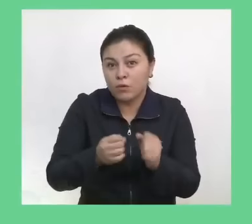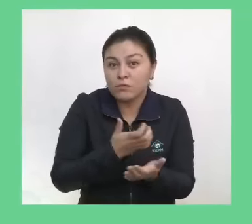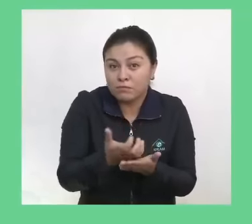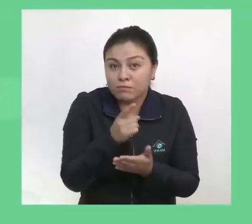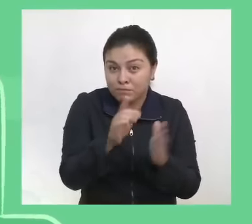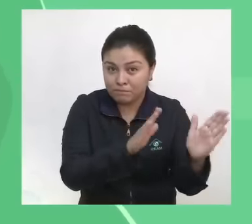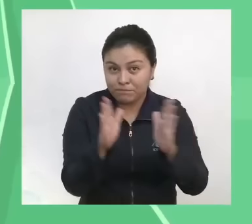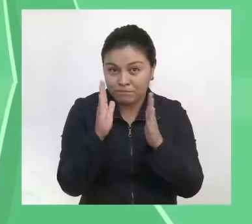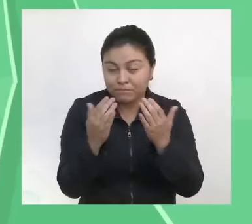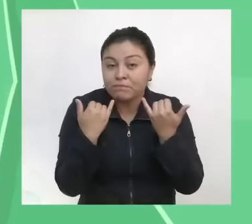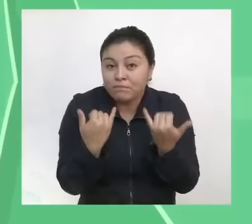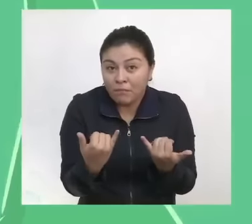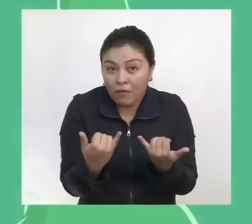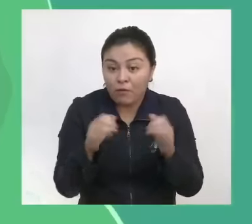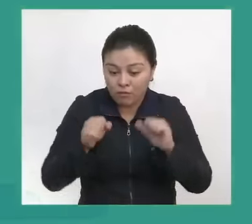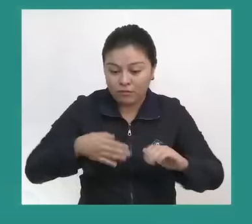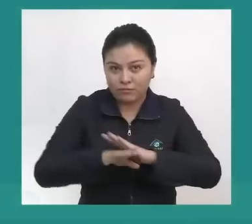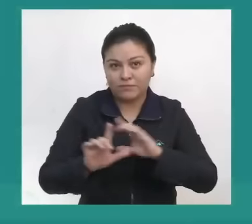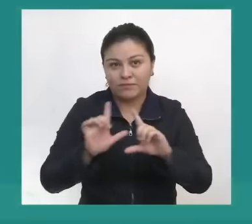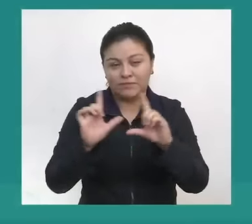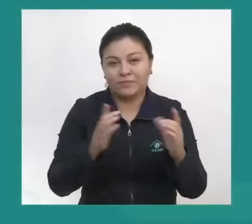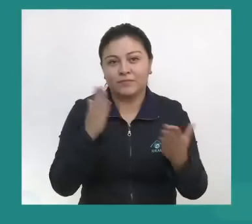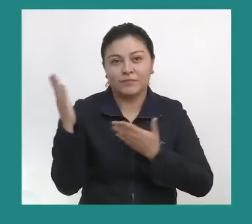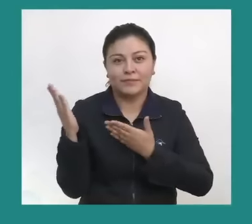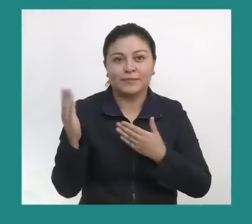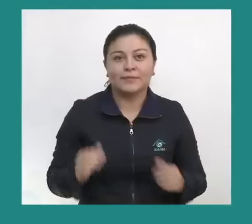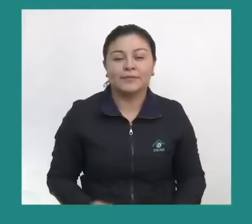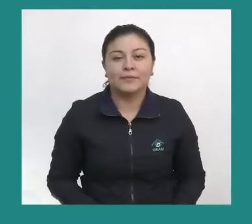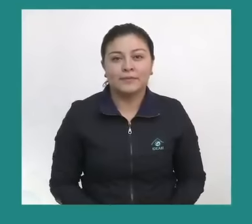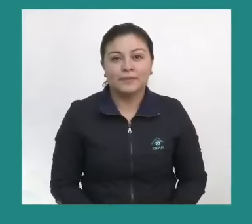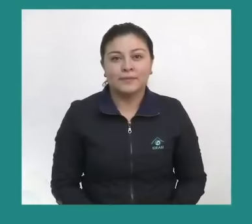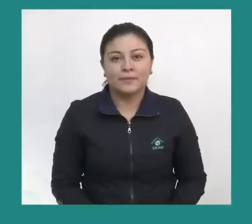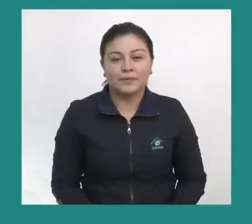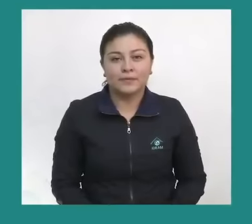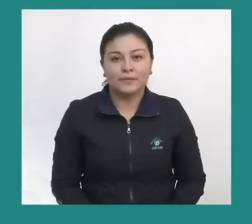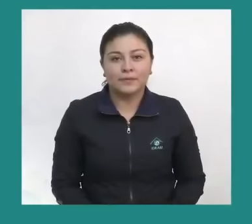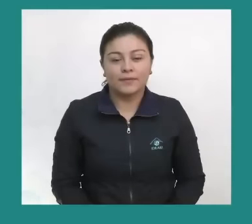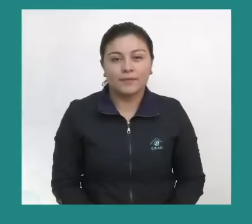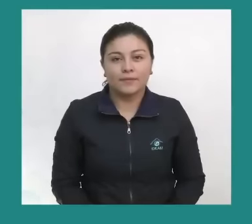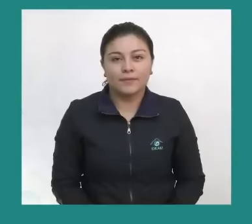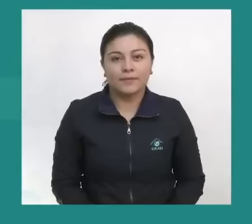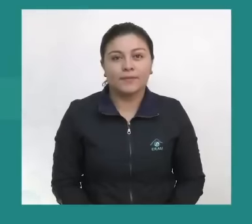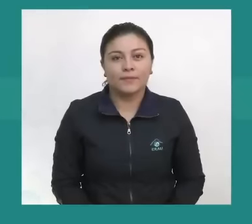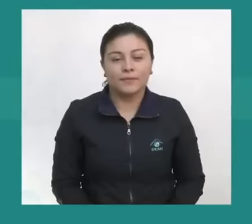recomendaciones y muchas opciones de interacción. Síganos a través de nuestras redes sociales.